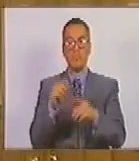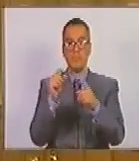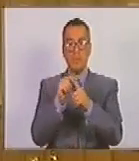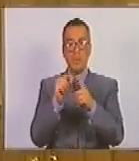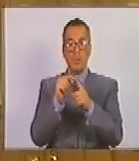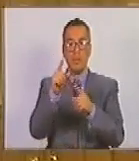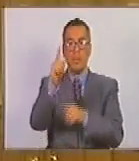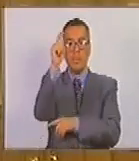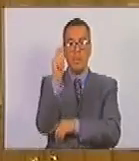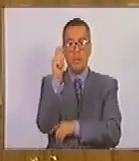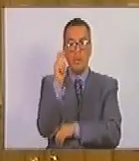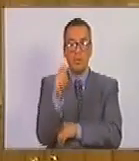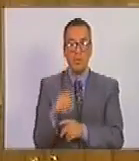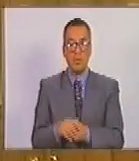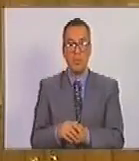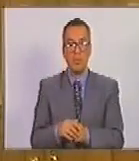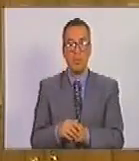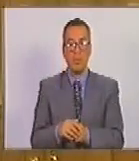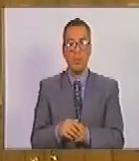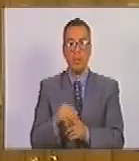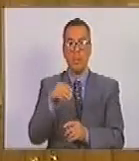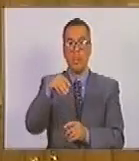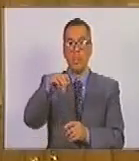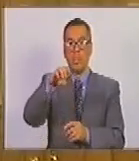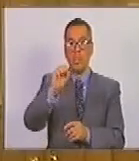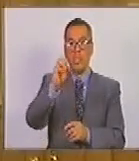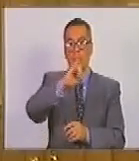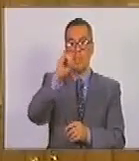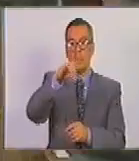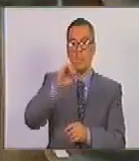derecho de palabra al diputado Ezequiel Pérez.